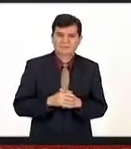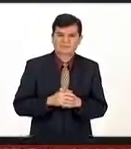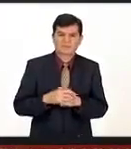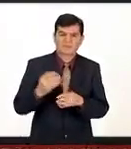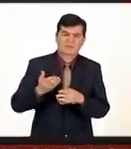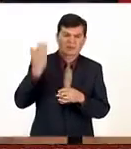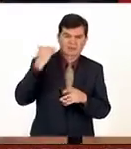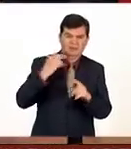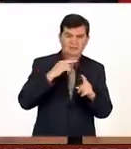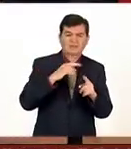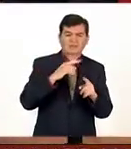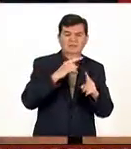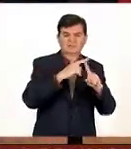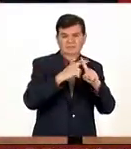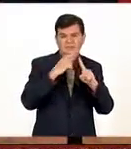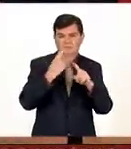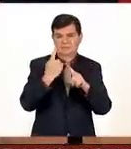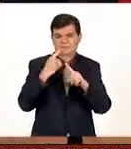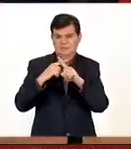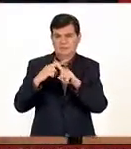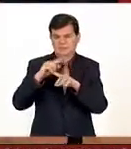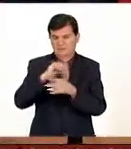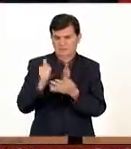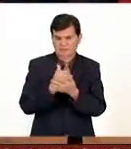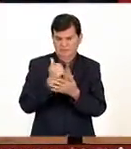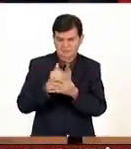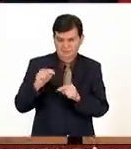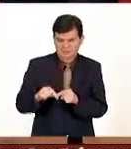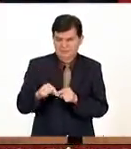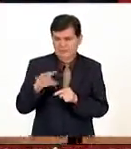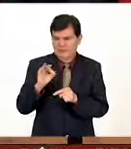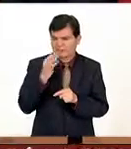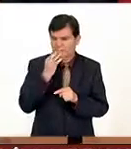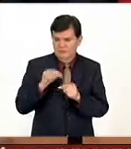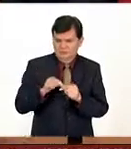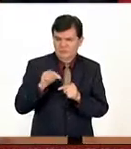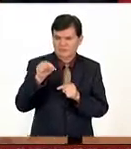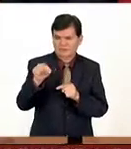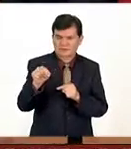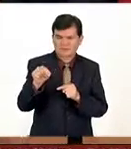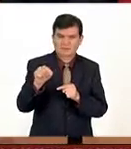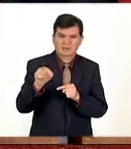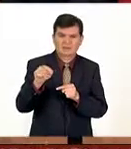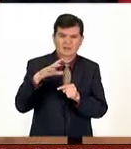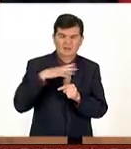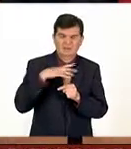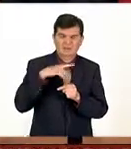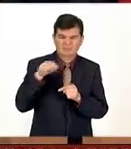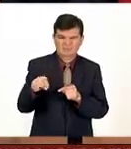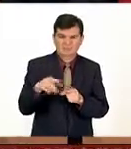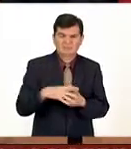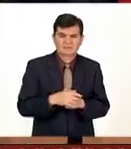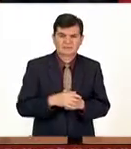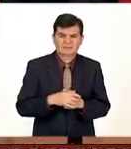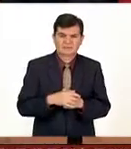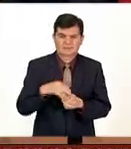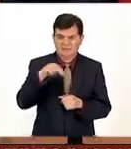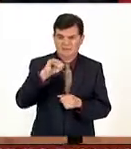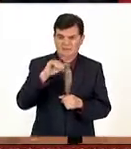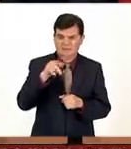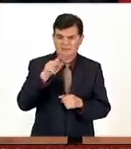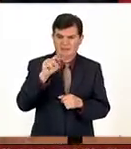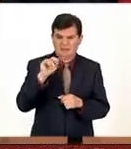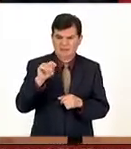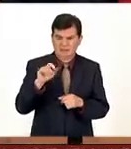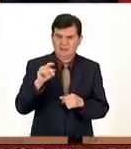siglo 19 se hace esa ciudad ahí y como a 40 minutos de ahí está de hecho nikita khrushchev